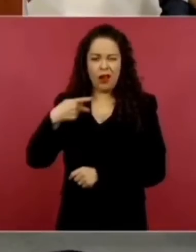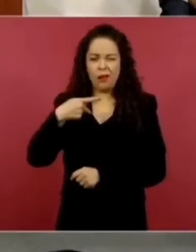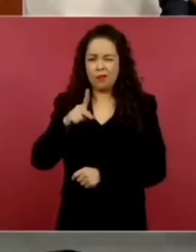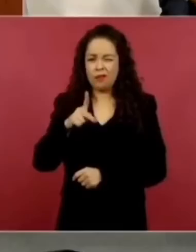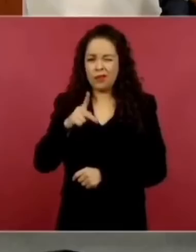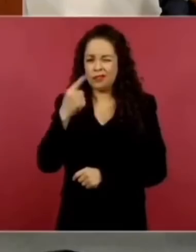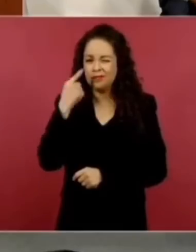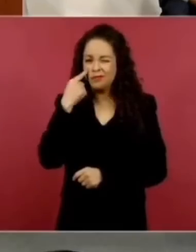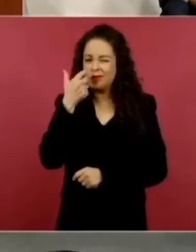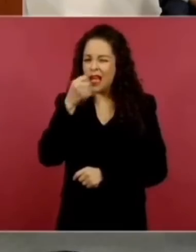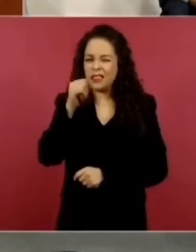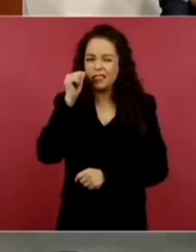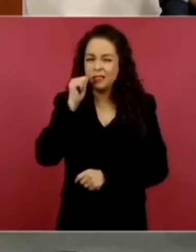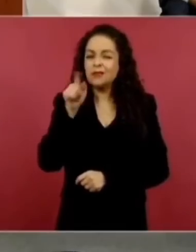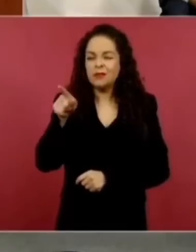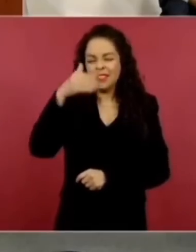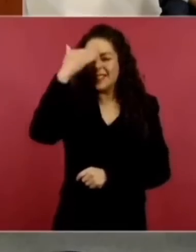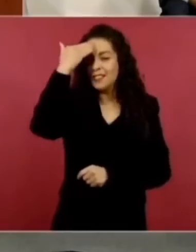Antes